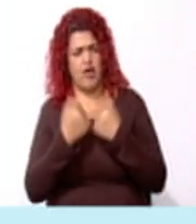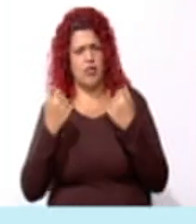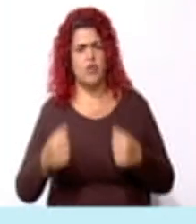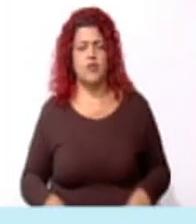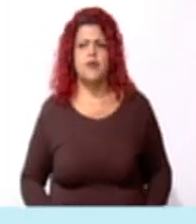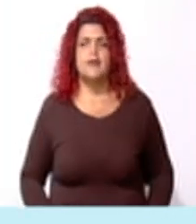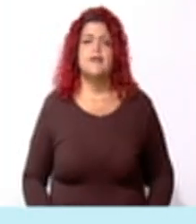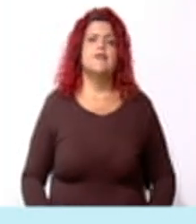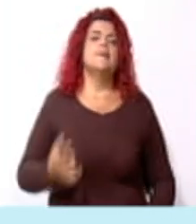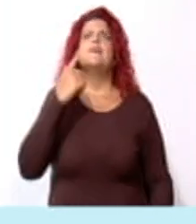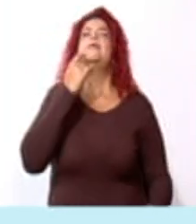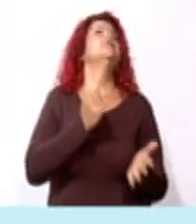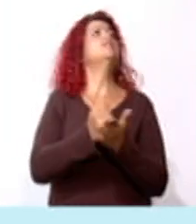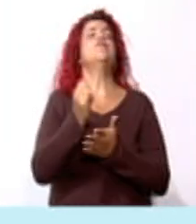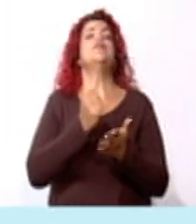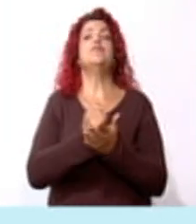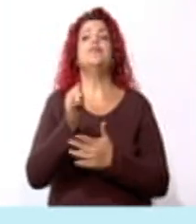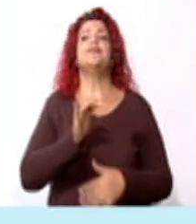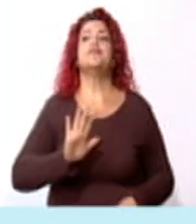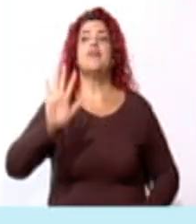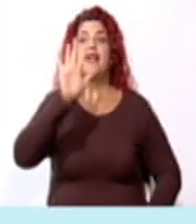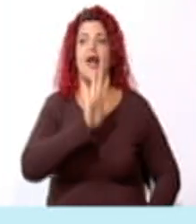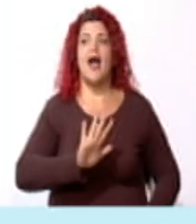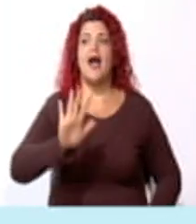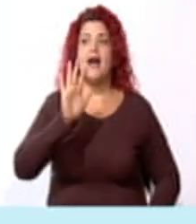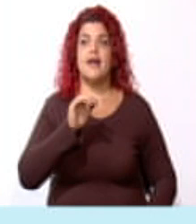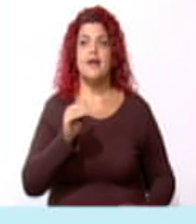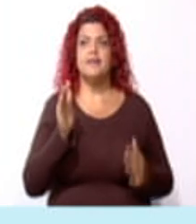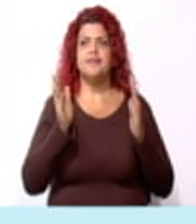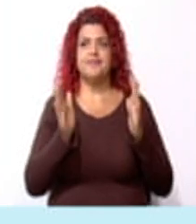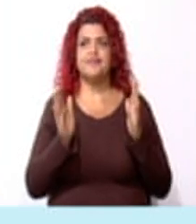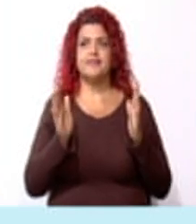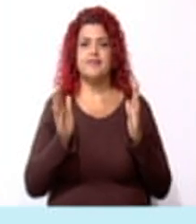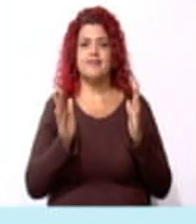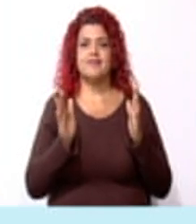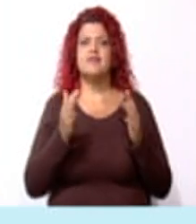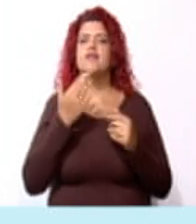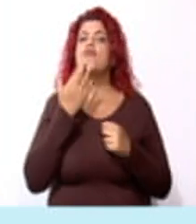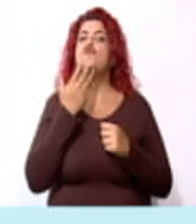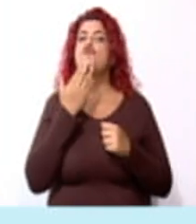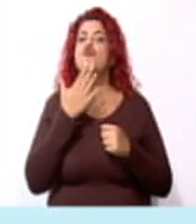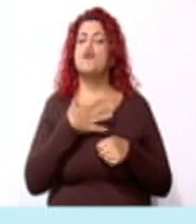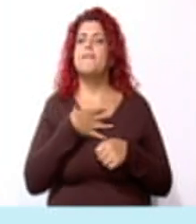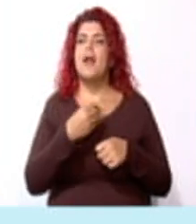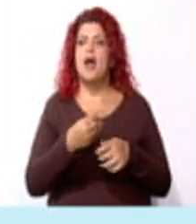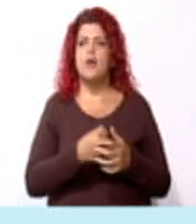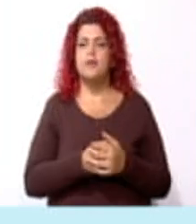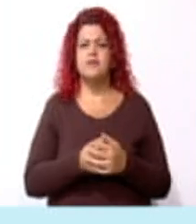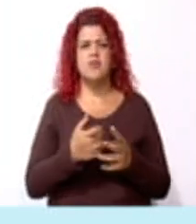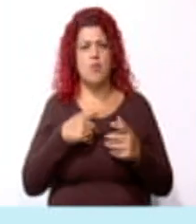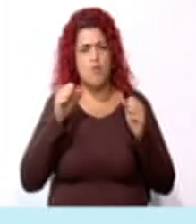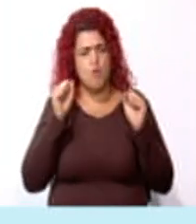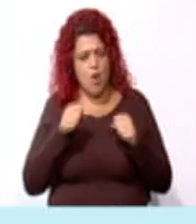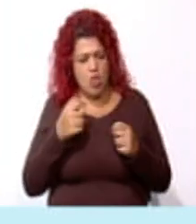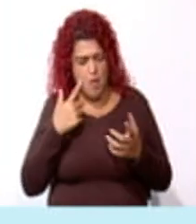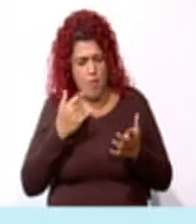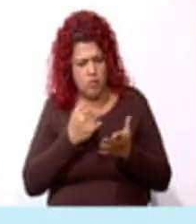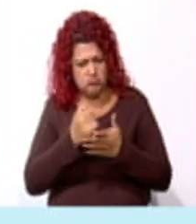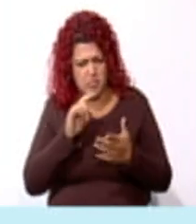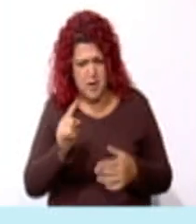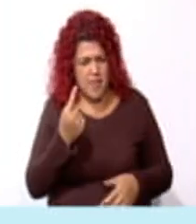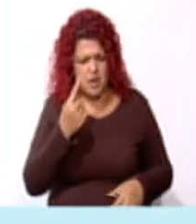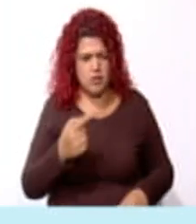a averiguar el área de la parte del color blanco. ¿Qué podemos averiguar primero?